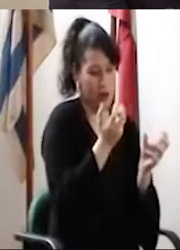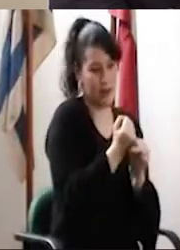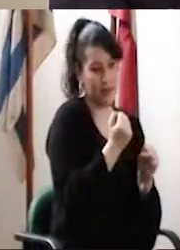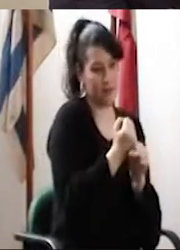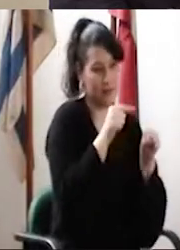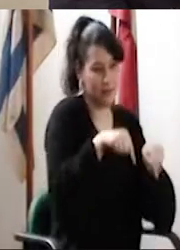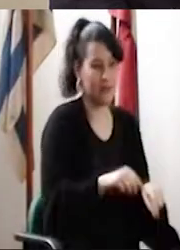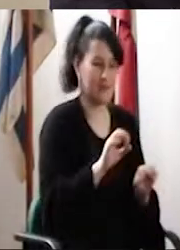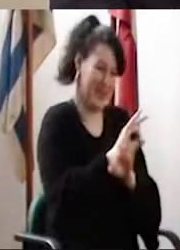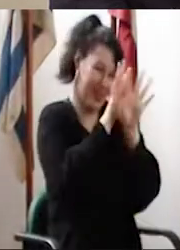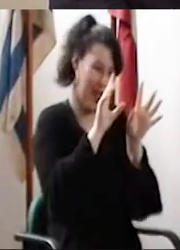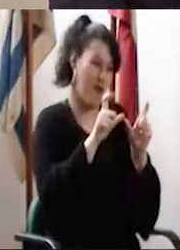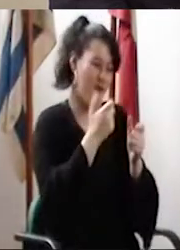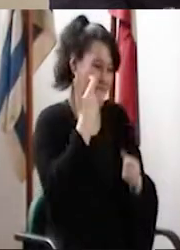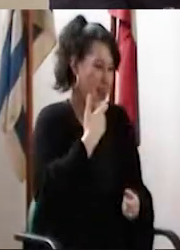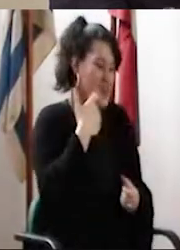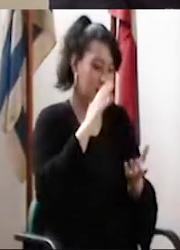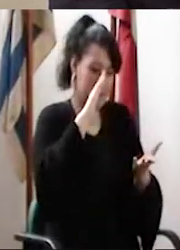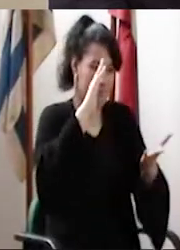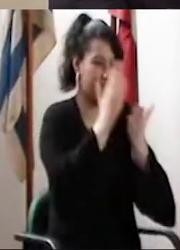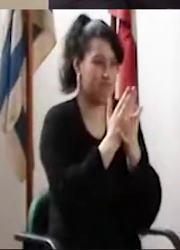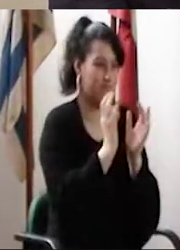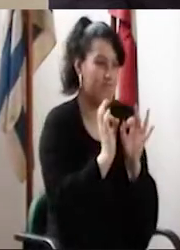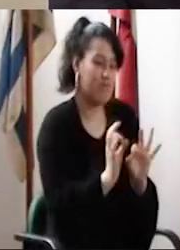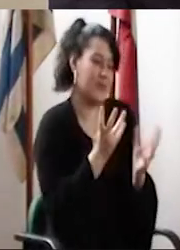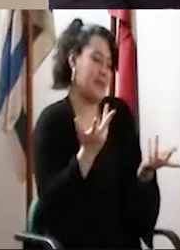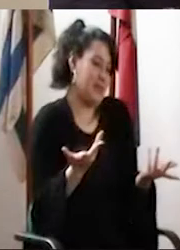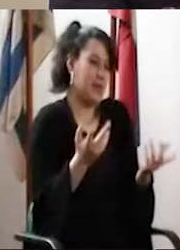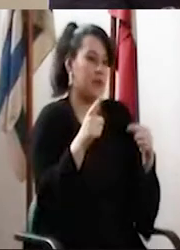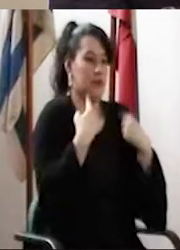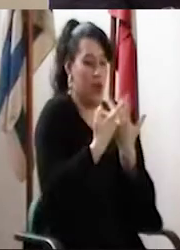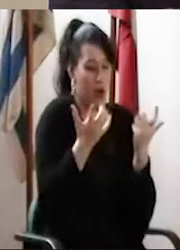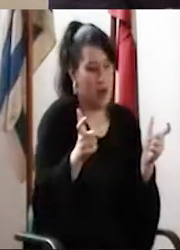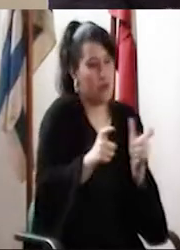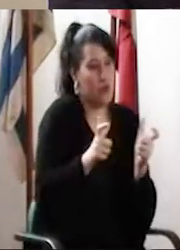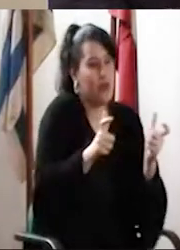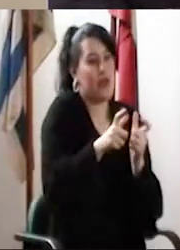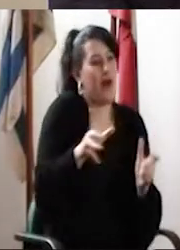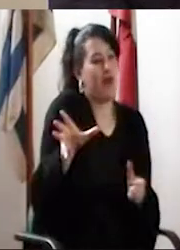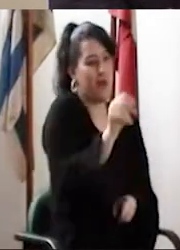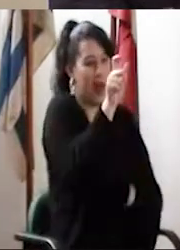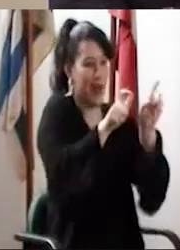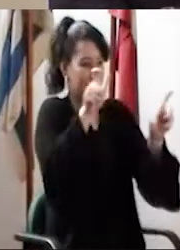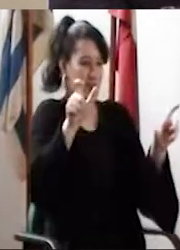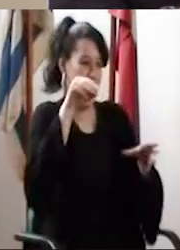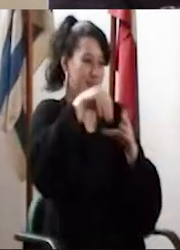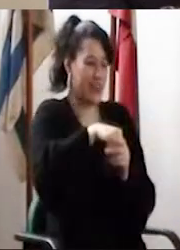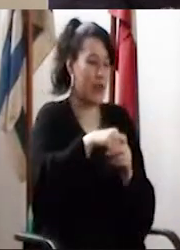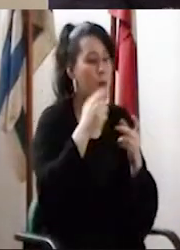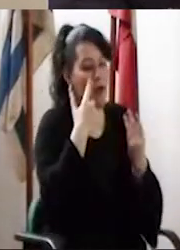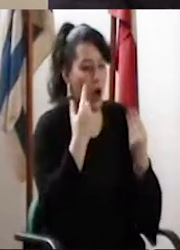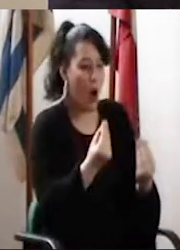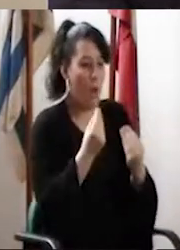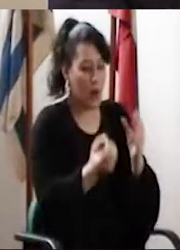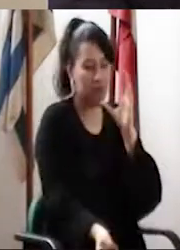Comunicación está haciendo en este momento. Está claro que eso todavía no tiene el formato final ni que hablar, pero para eso estamos teniendo reuniones con todos esos actores,